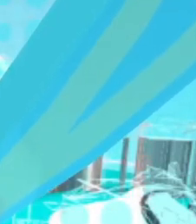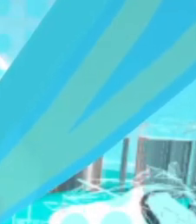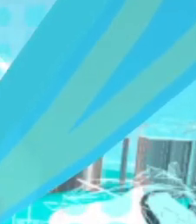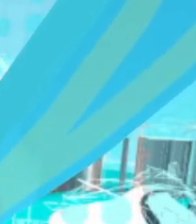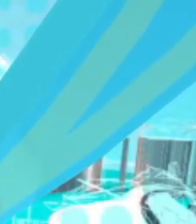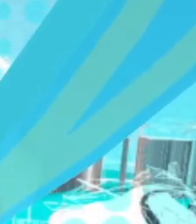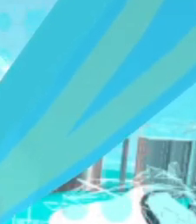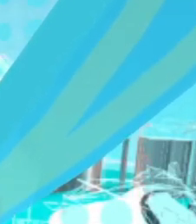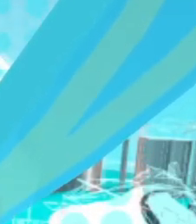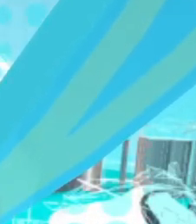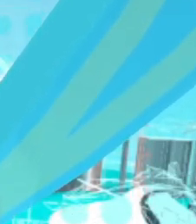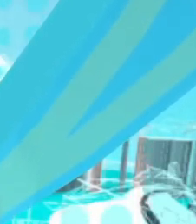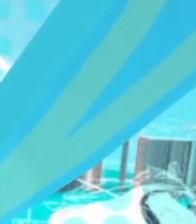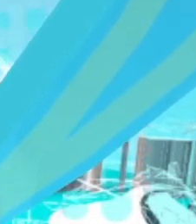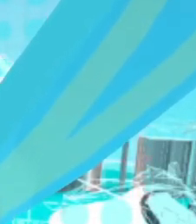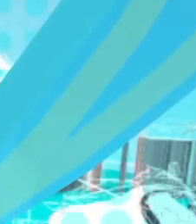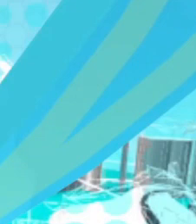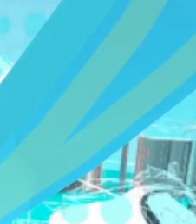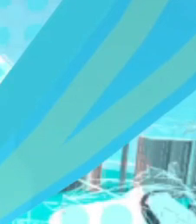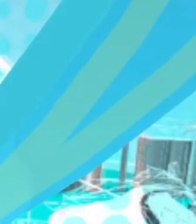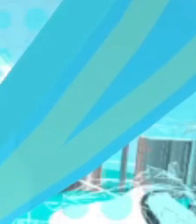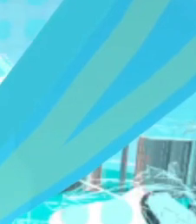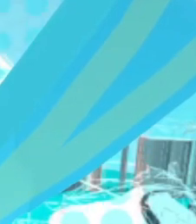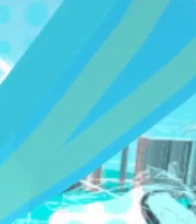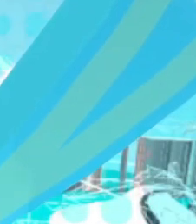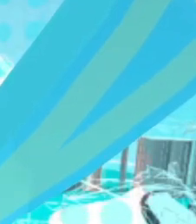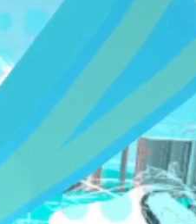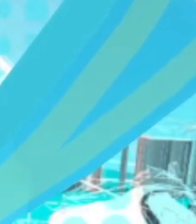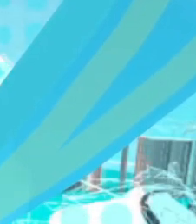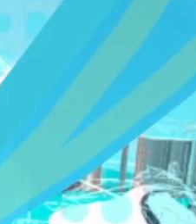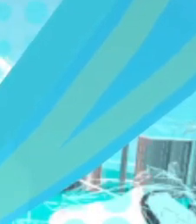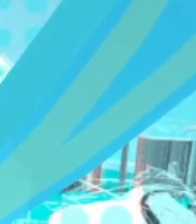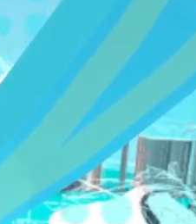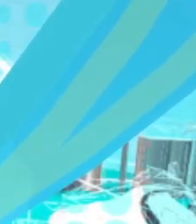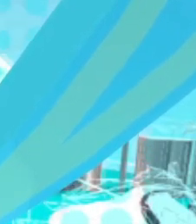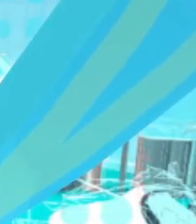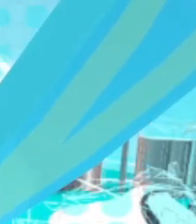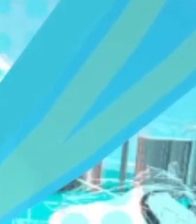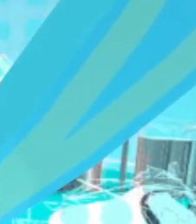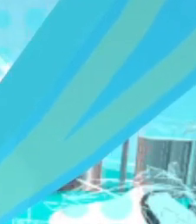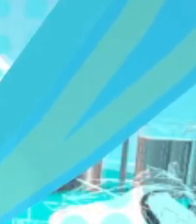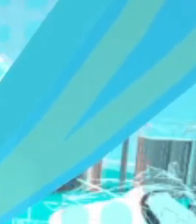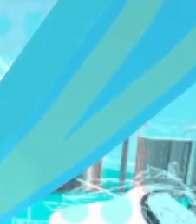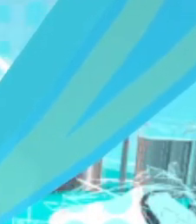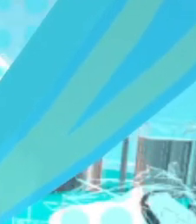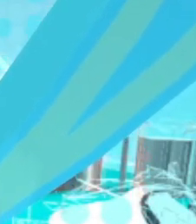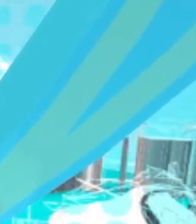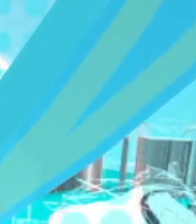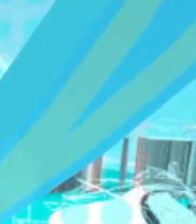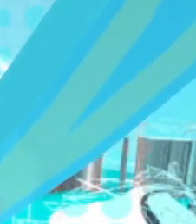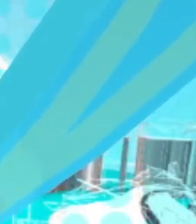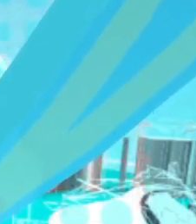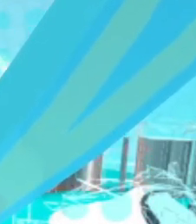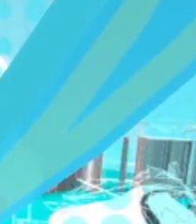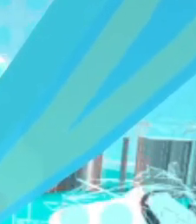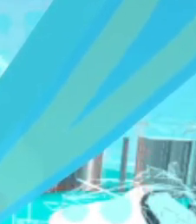616 colones con 89 centavos, el precio del dólar en la venta